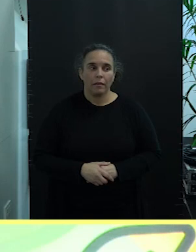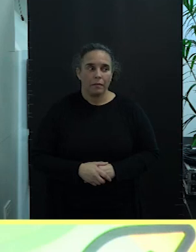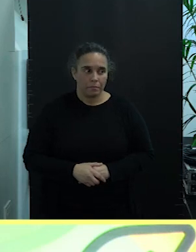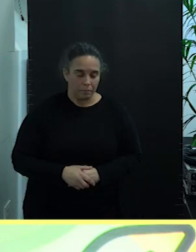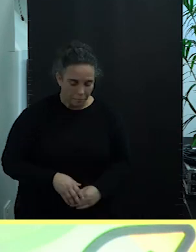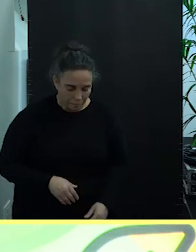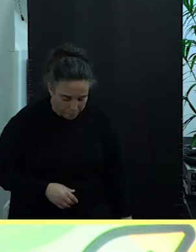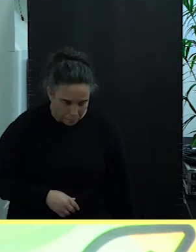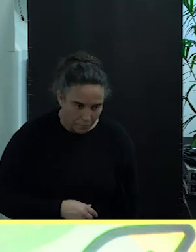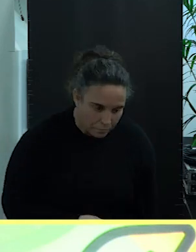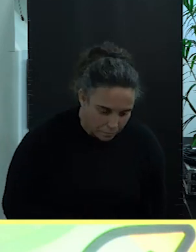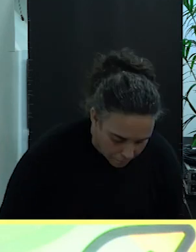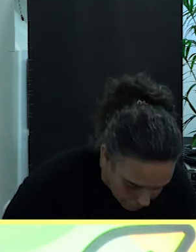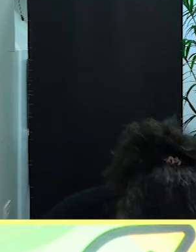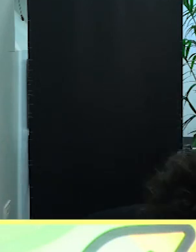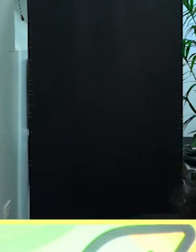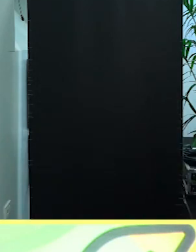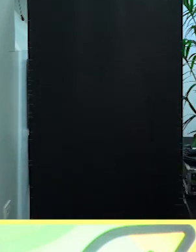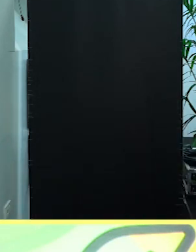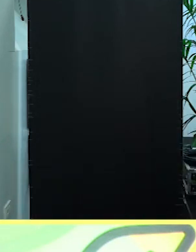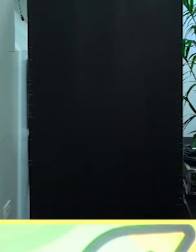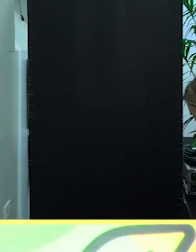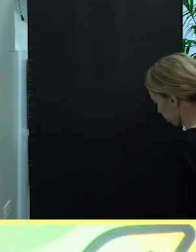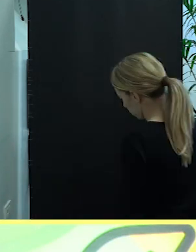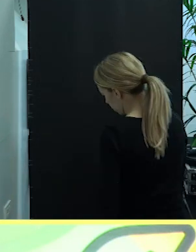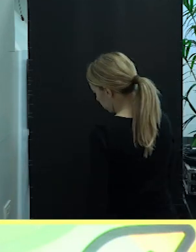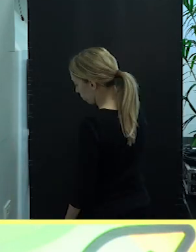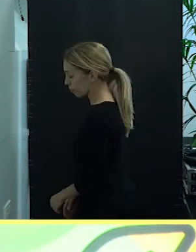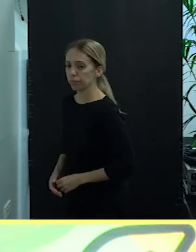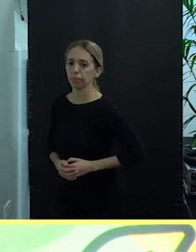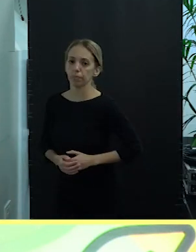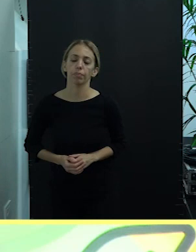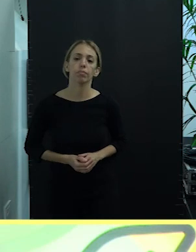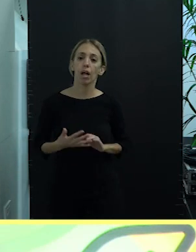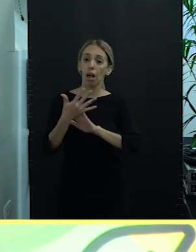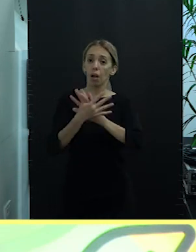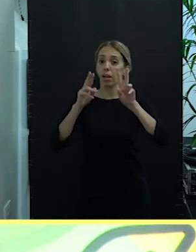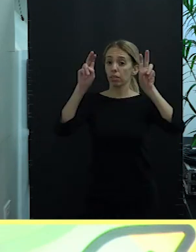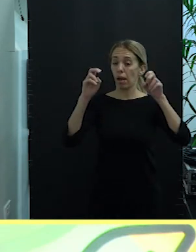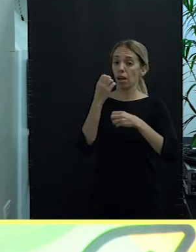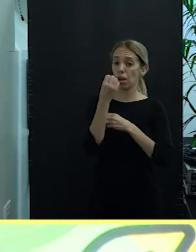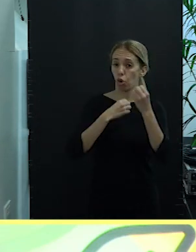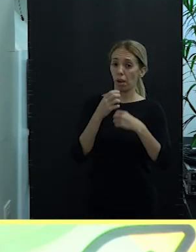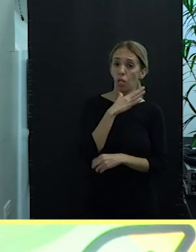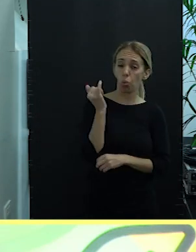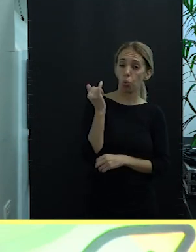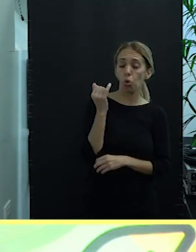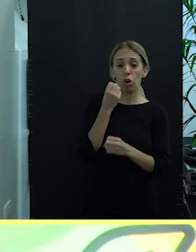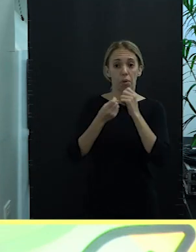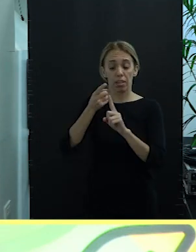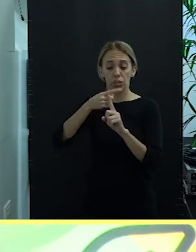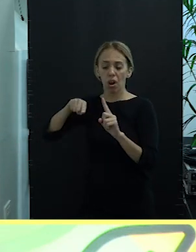Efectivamente, hablar de economía azul y circular es hablar de desarrollo,